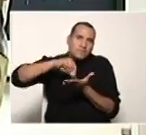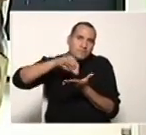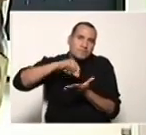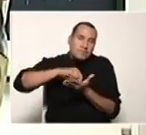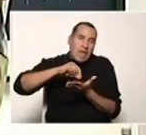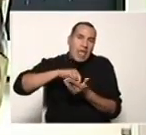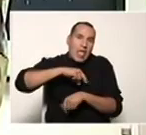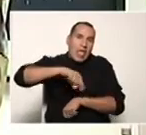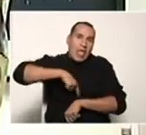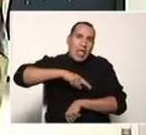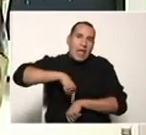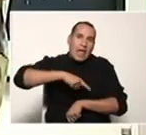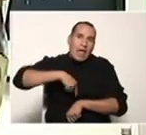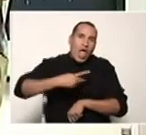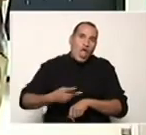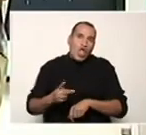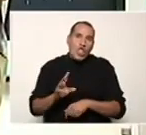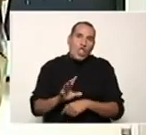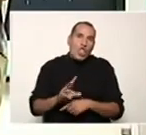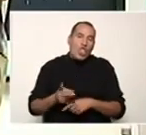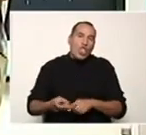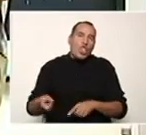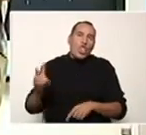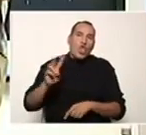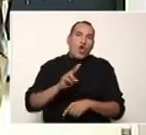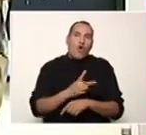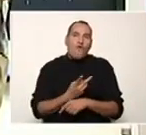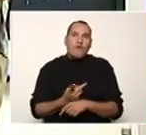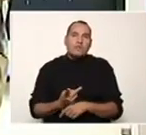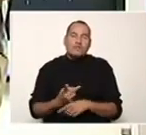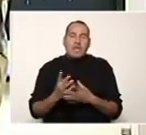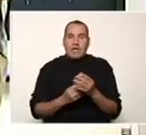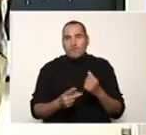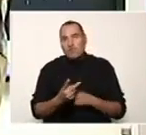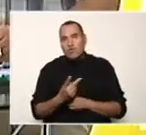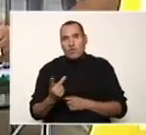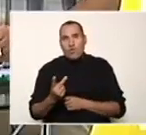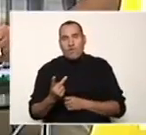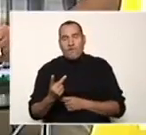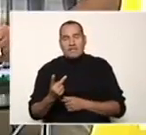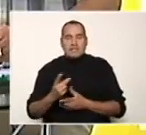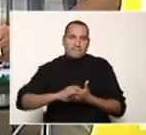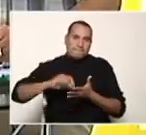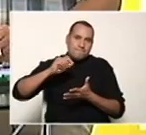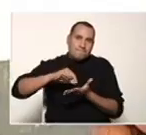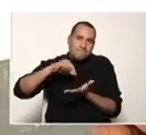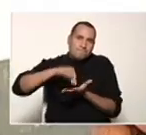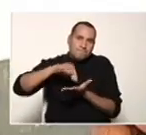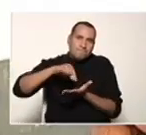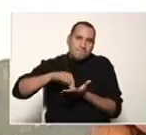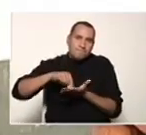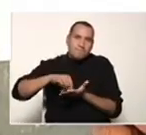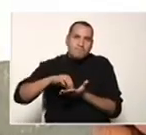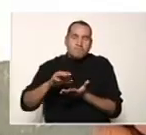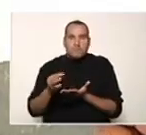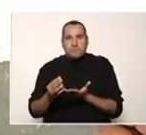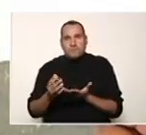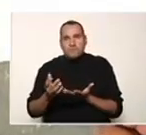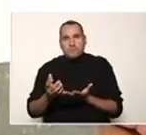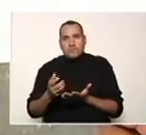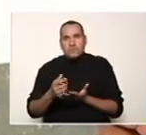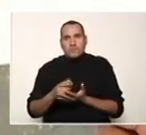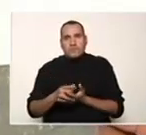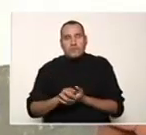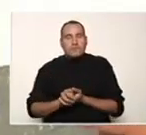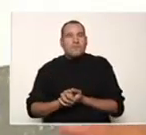tiempo que lo que implica para un estudiante que no posee la discapacidad realizar esta operación. Entonces, hay una adaptación